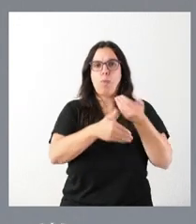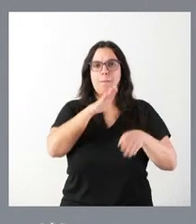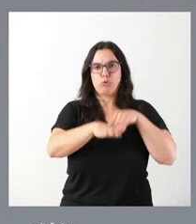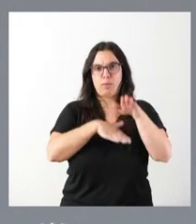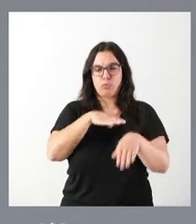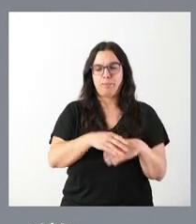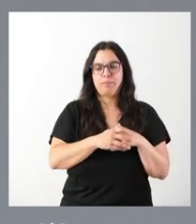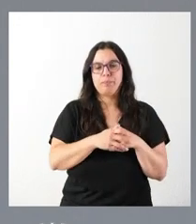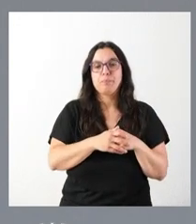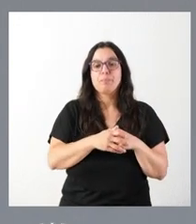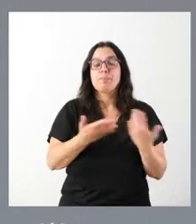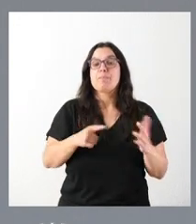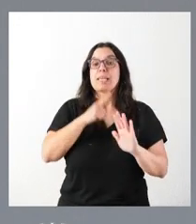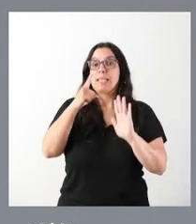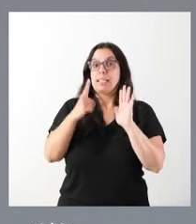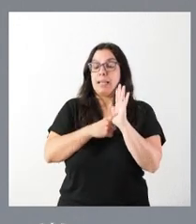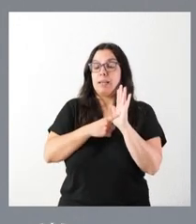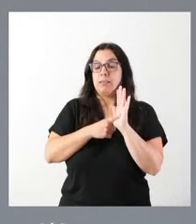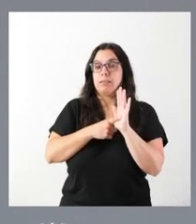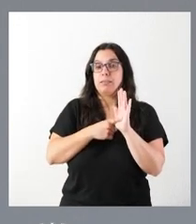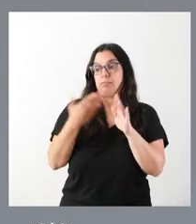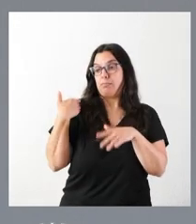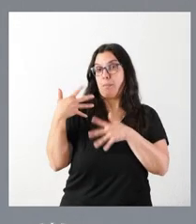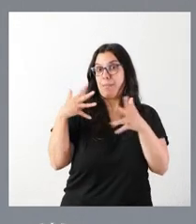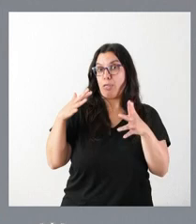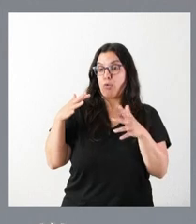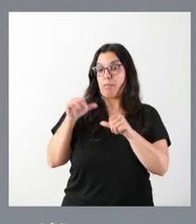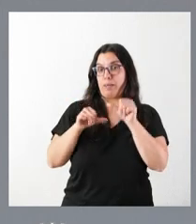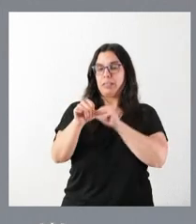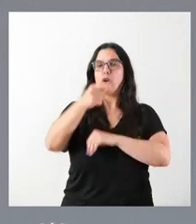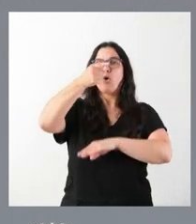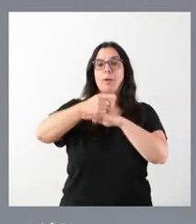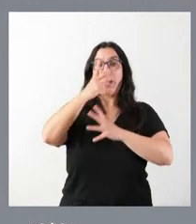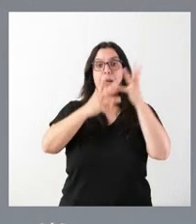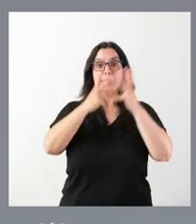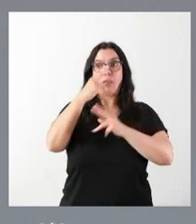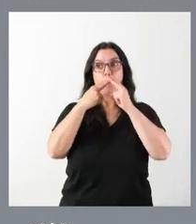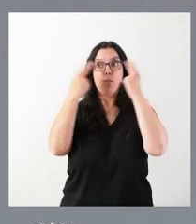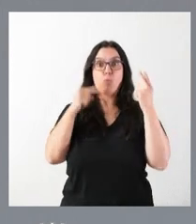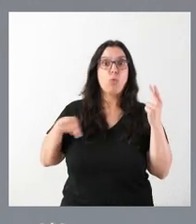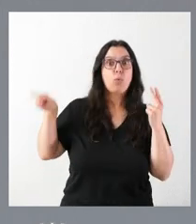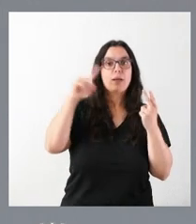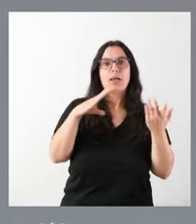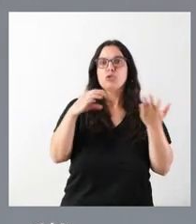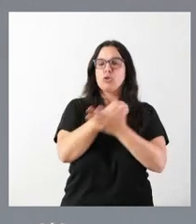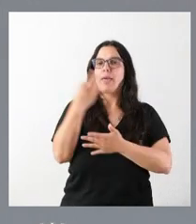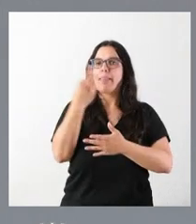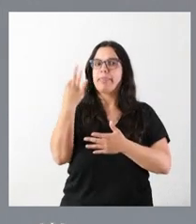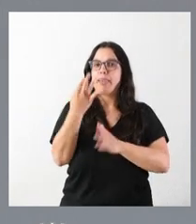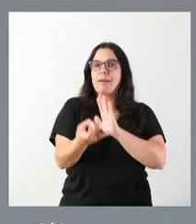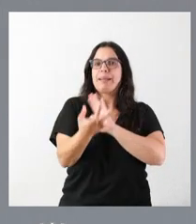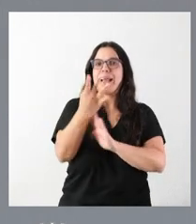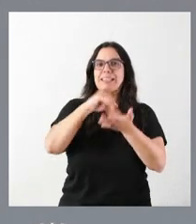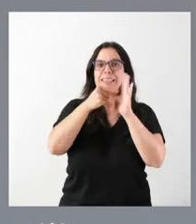La ley obliga, y le recuerdo que es desde el mes de marzo, a las Administraciones a contar con un sistema interno de